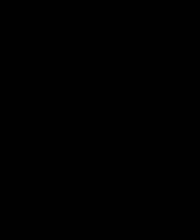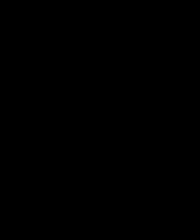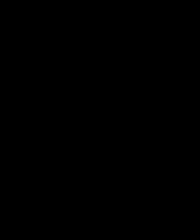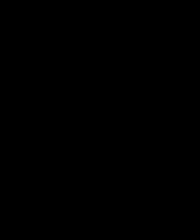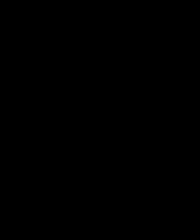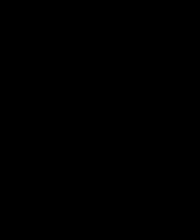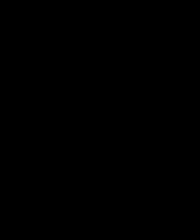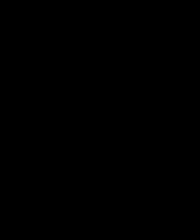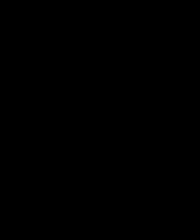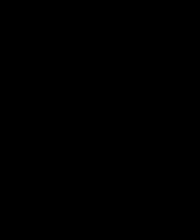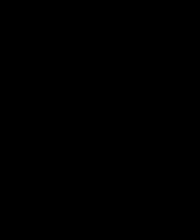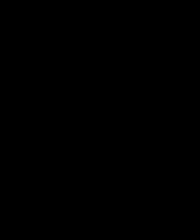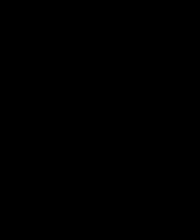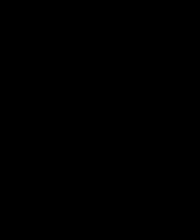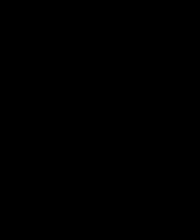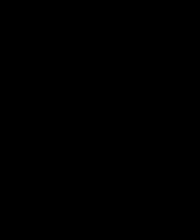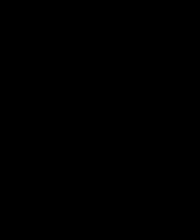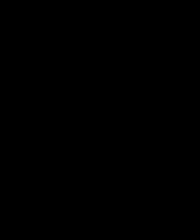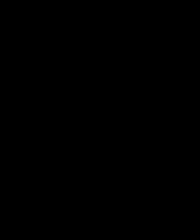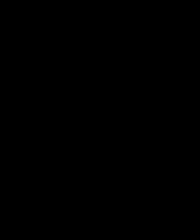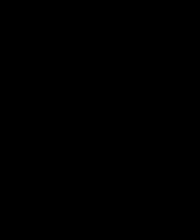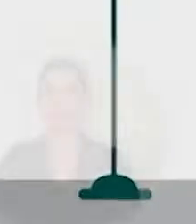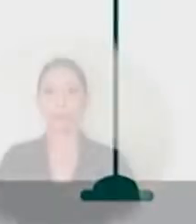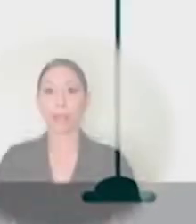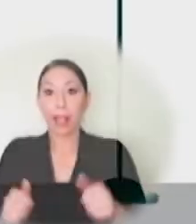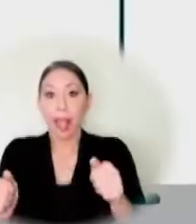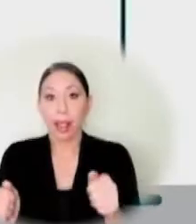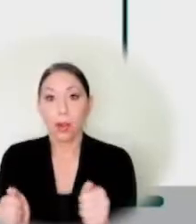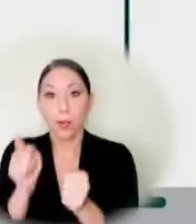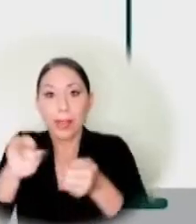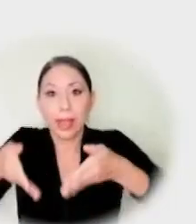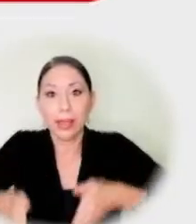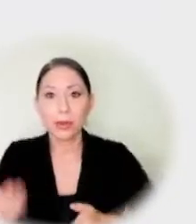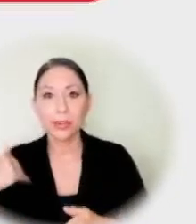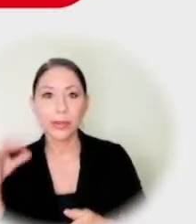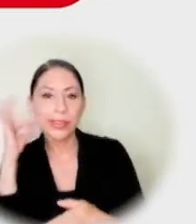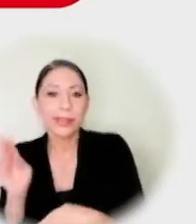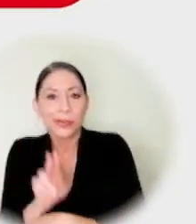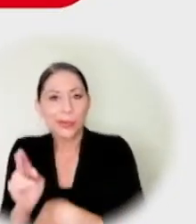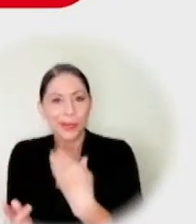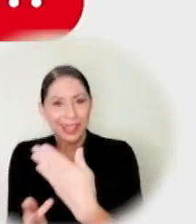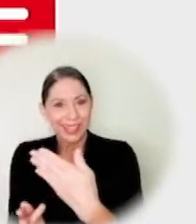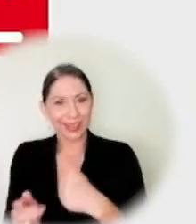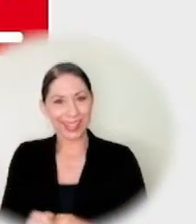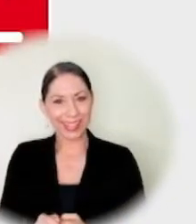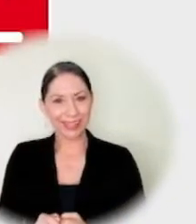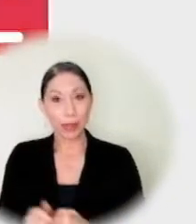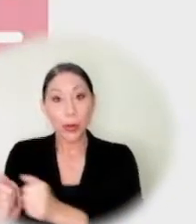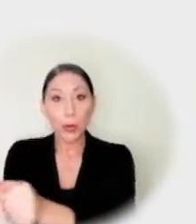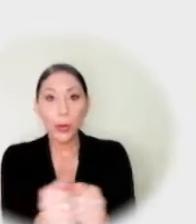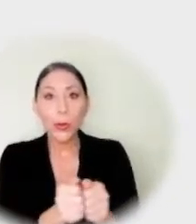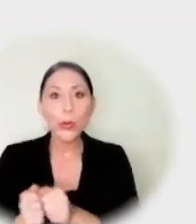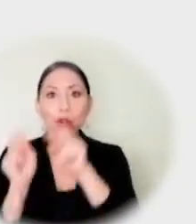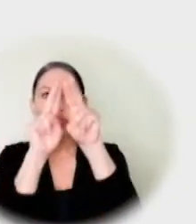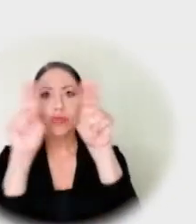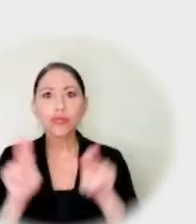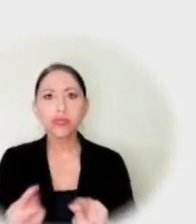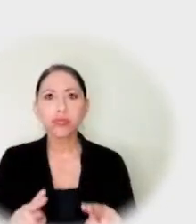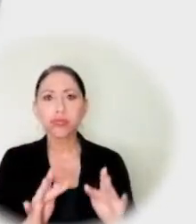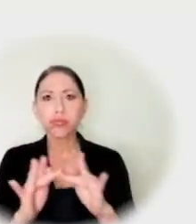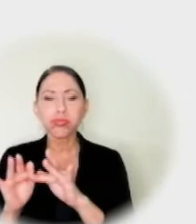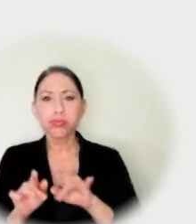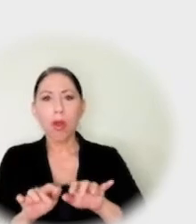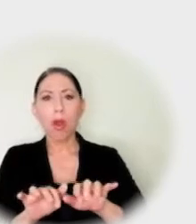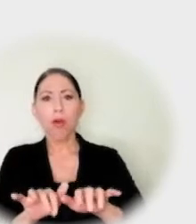13 Costa Rica Televisión Acompaña a tus hijos e hijas En el uso de las tecnologías Navega con